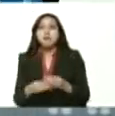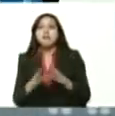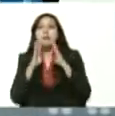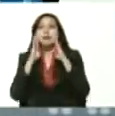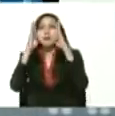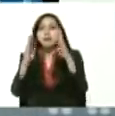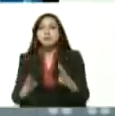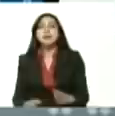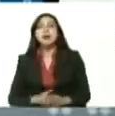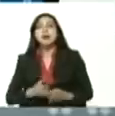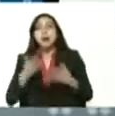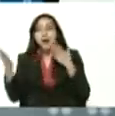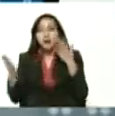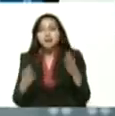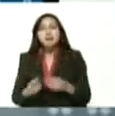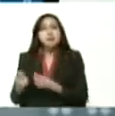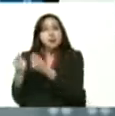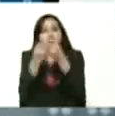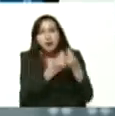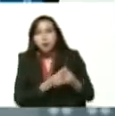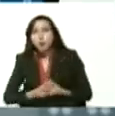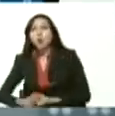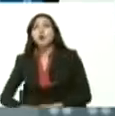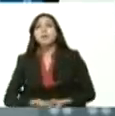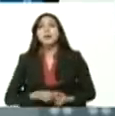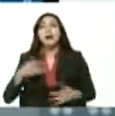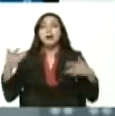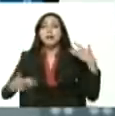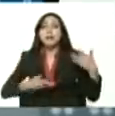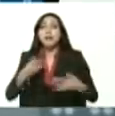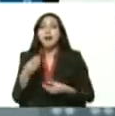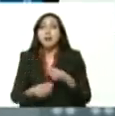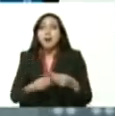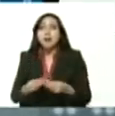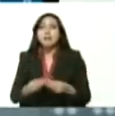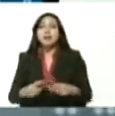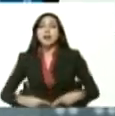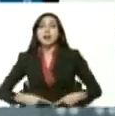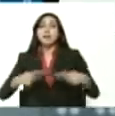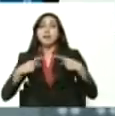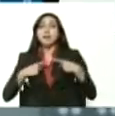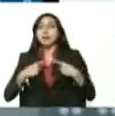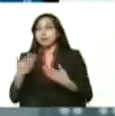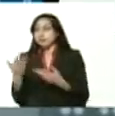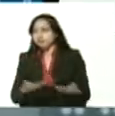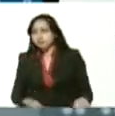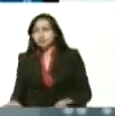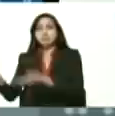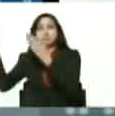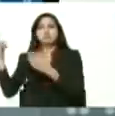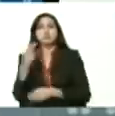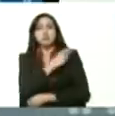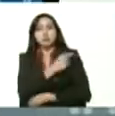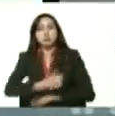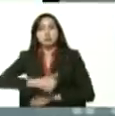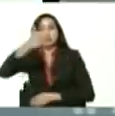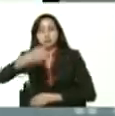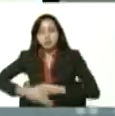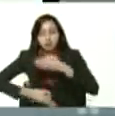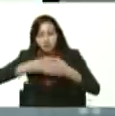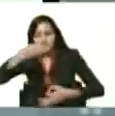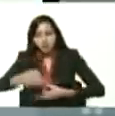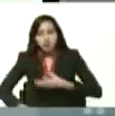tu actividad económica, toda tu actividad comercial, toda tu vida, por favor, teniente coronel Antonio Morales,